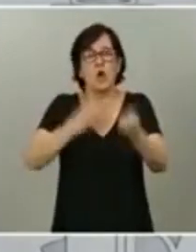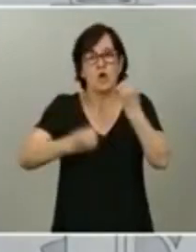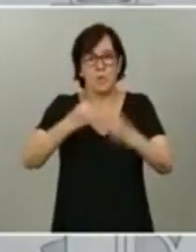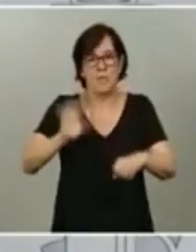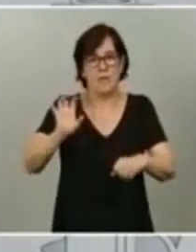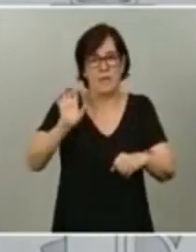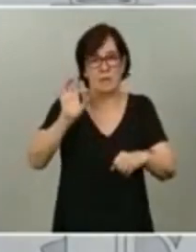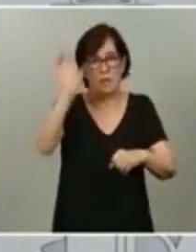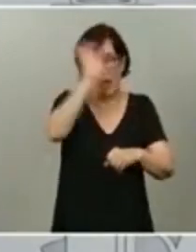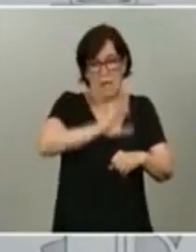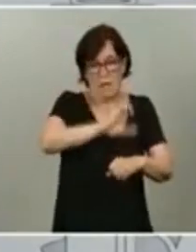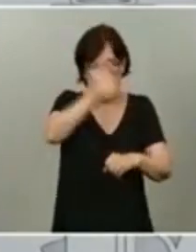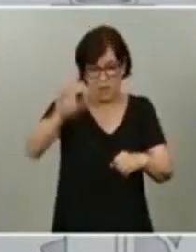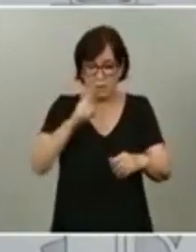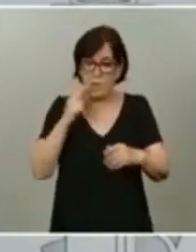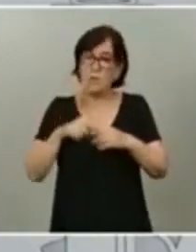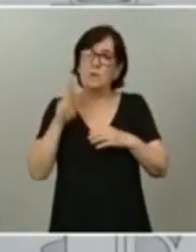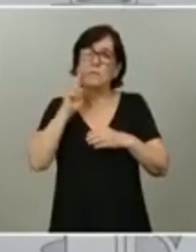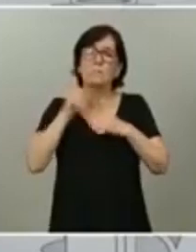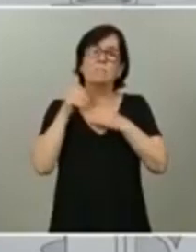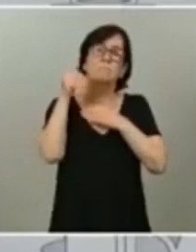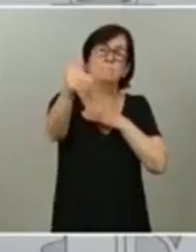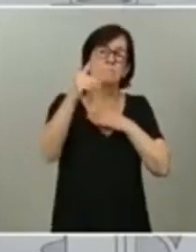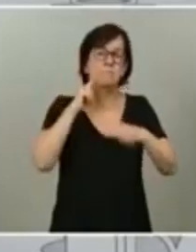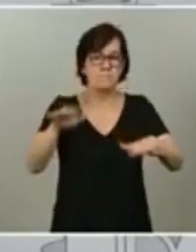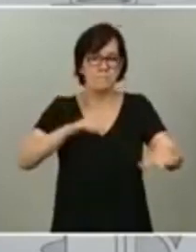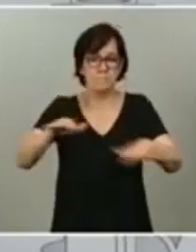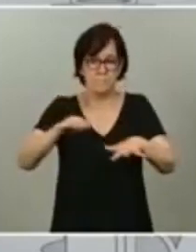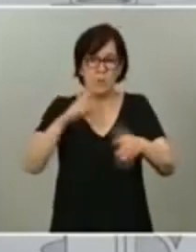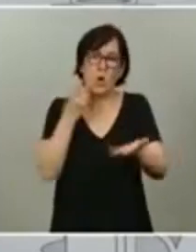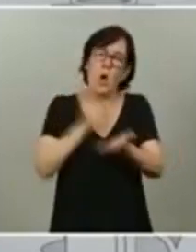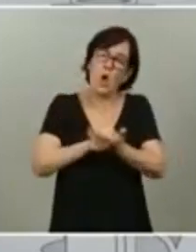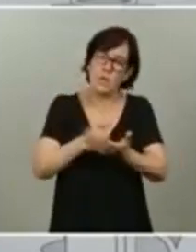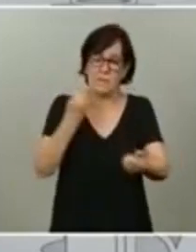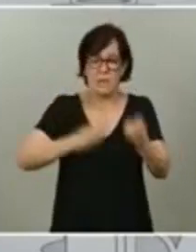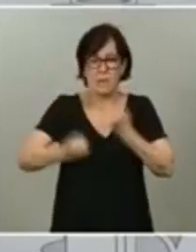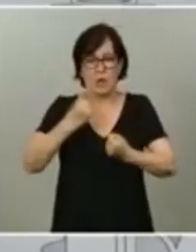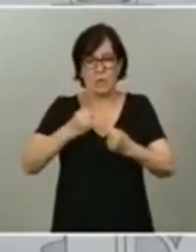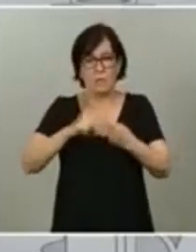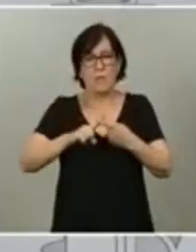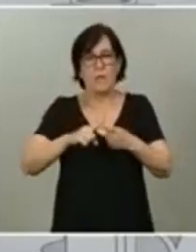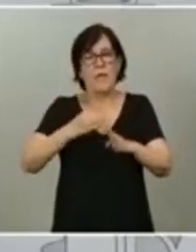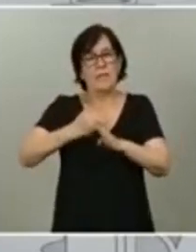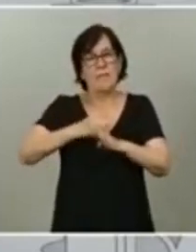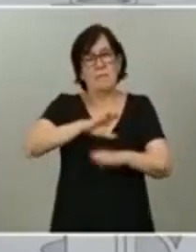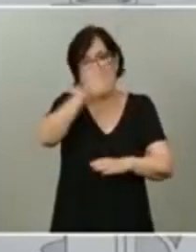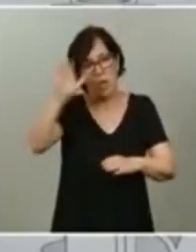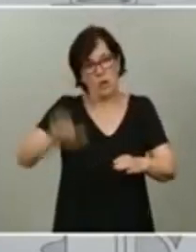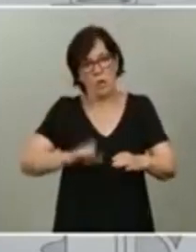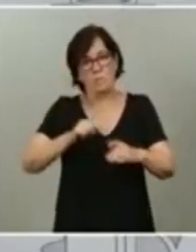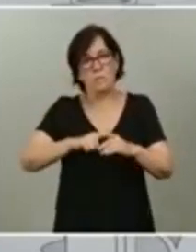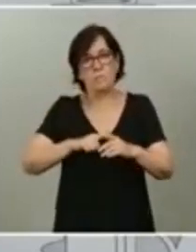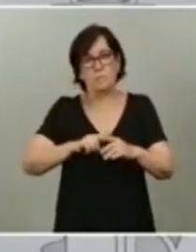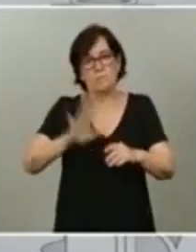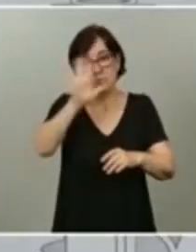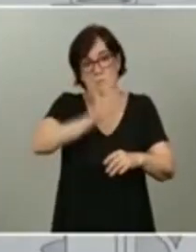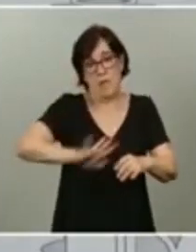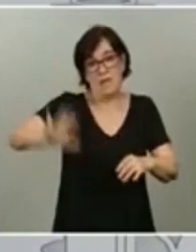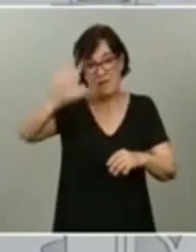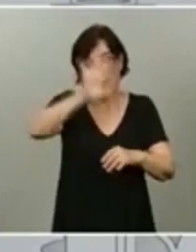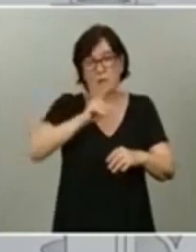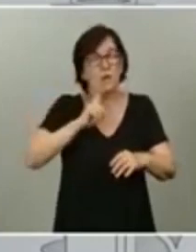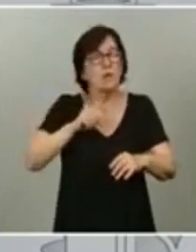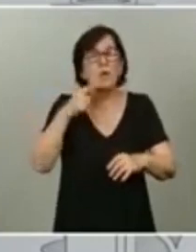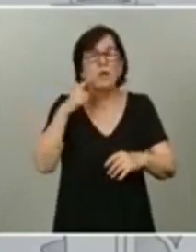el horizonte de la reactivación de nuestra economía, a nivel europeo y a nivel estatal, no sólo, insisto, para